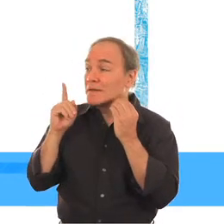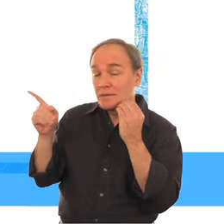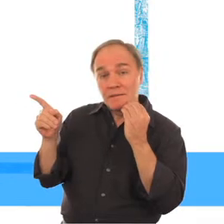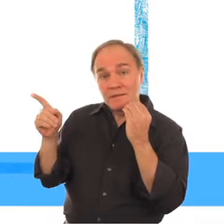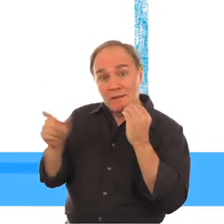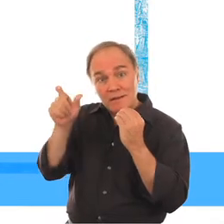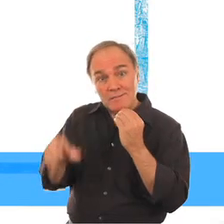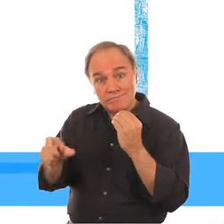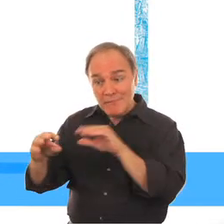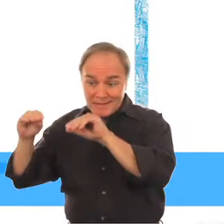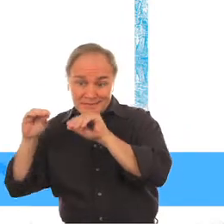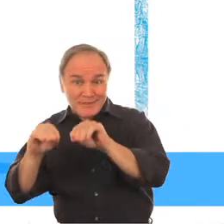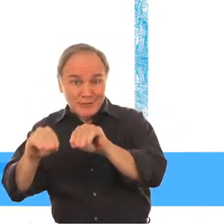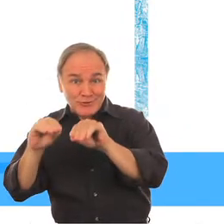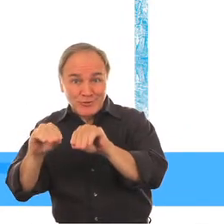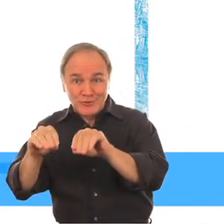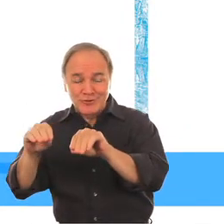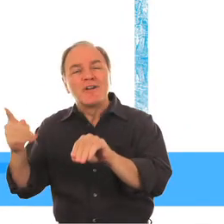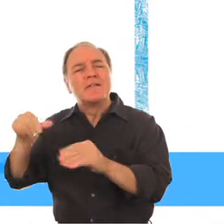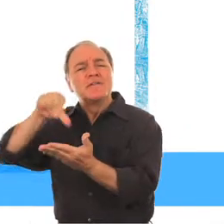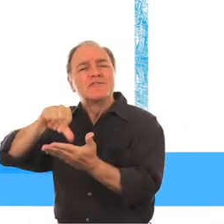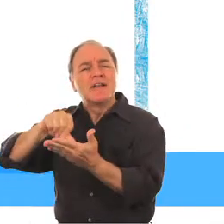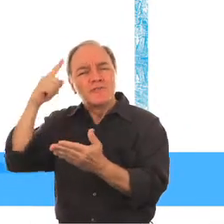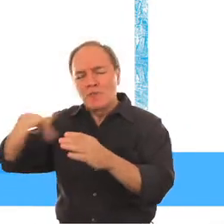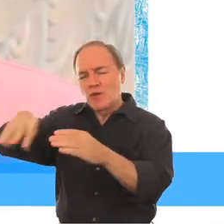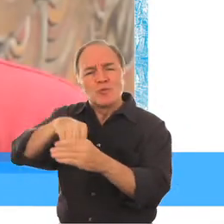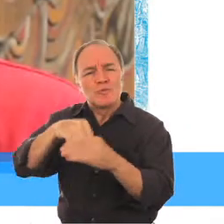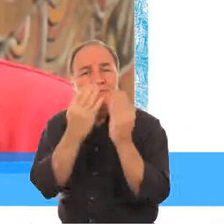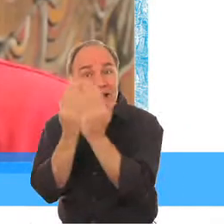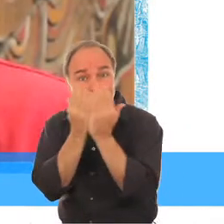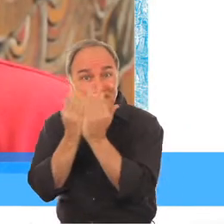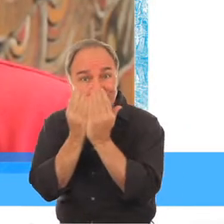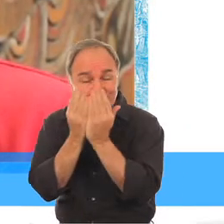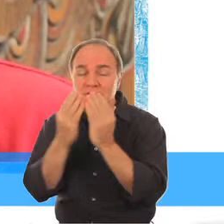Zandamela Maestro Centro de Recursos para la Educación Inclusiva Masía